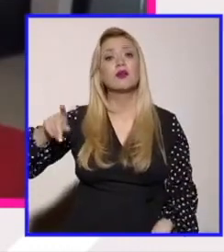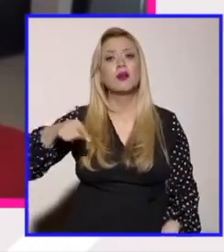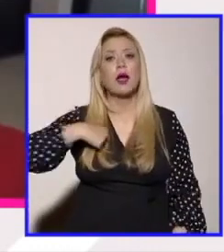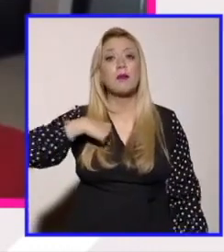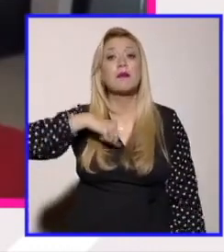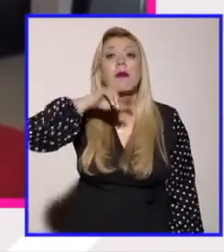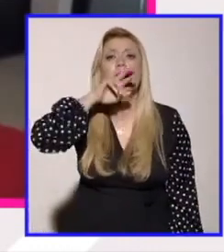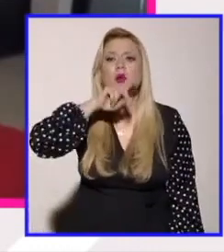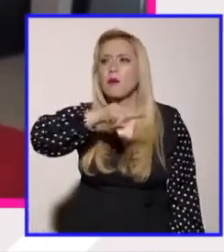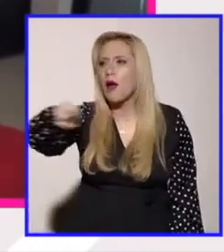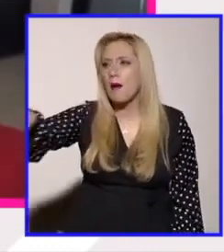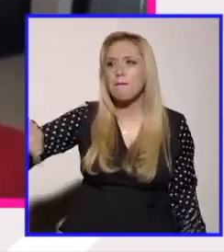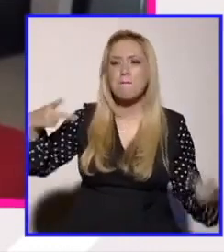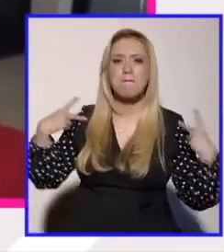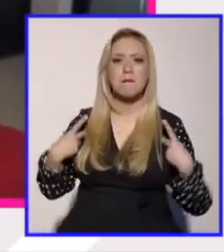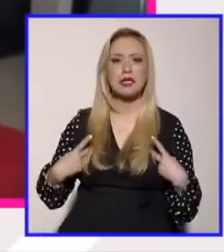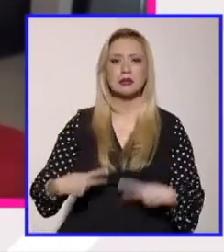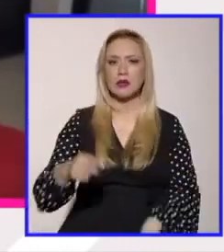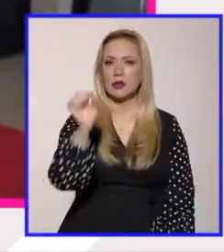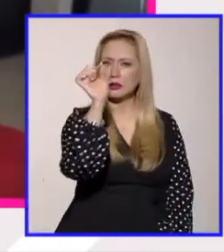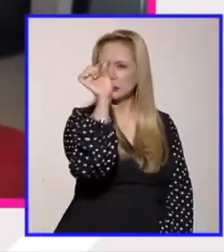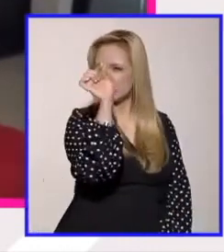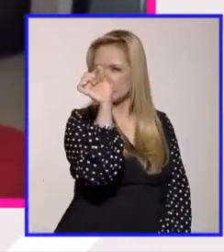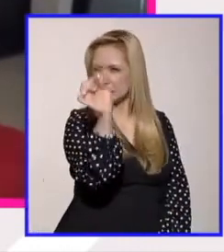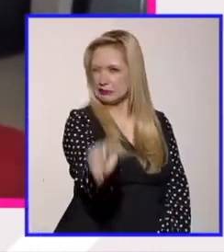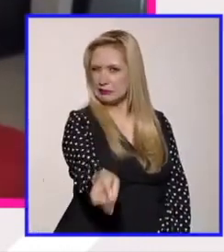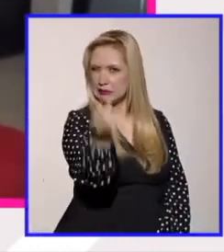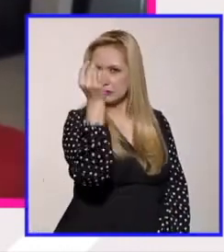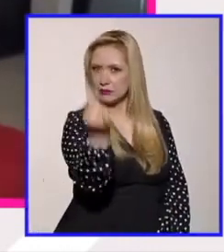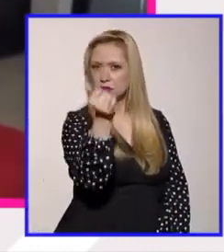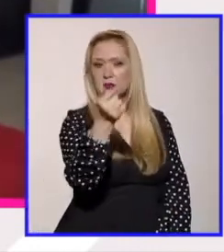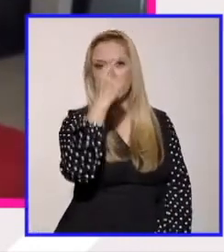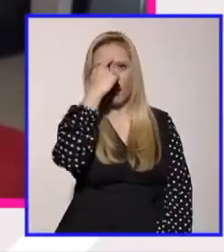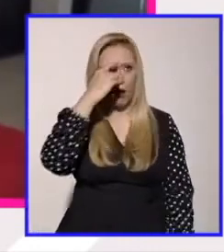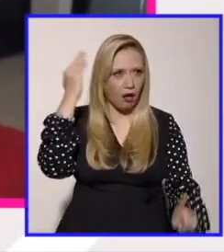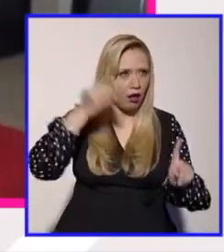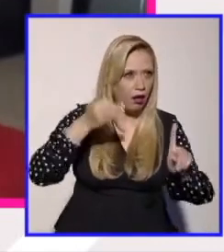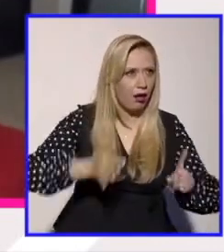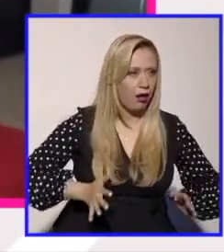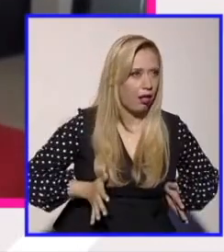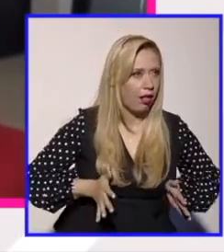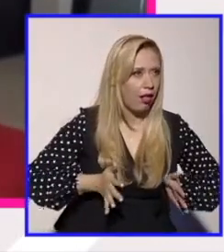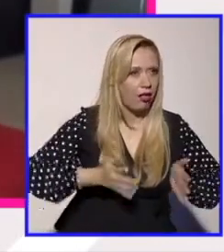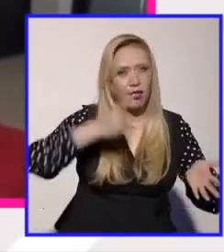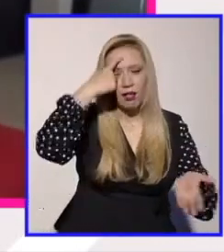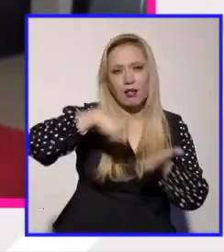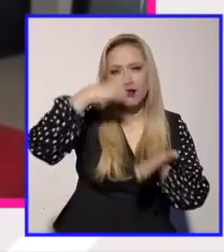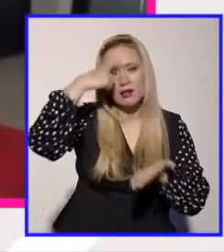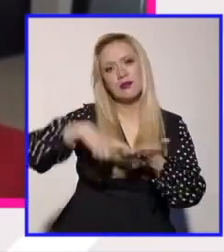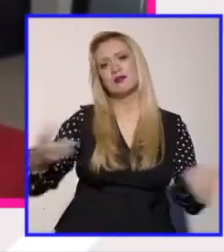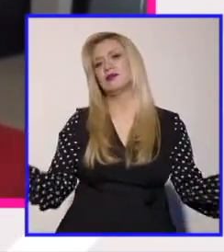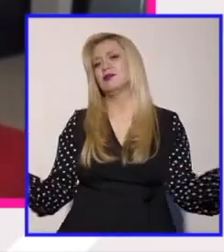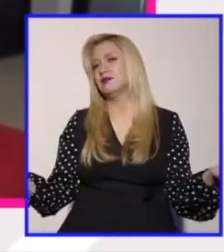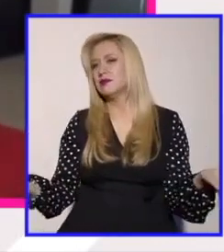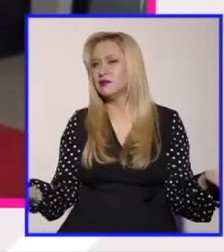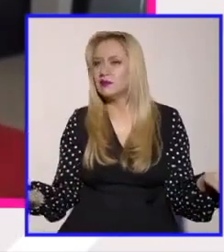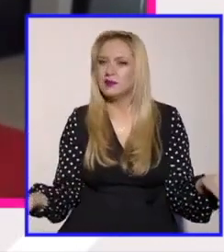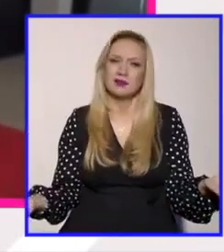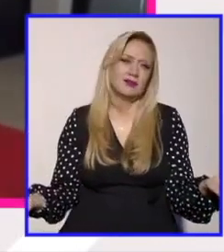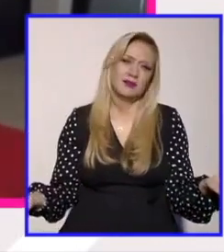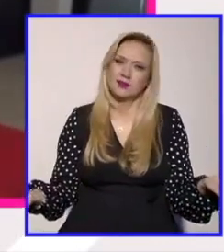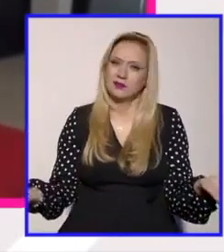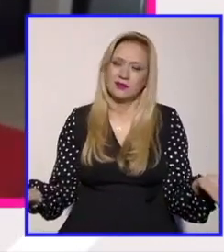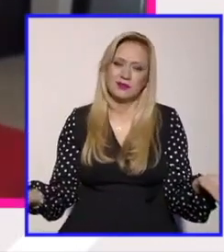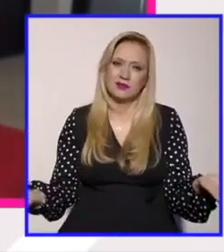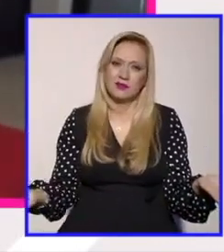con tantita velocidad de aceptarlos. Y yo creo que ahí tenemos que tener una plática que no le concierne necesariamente a la